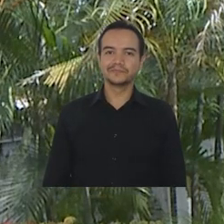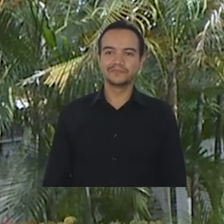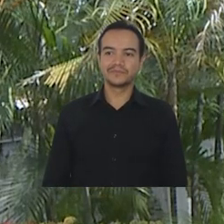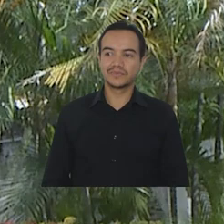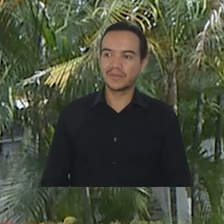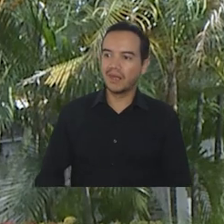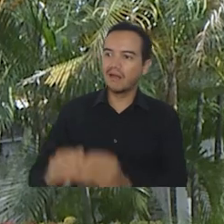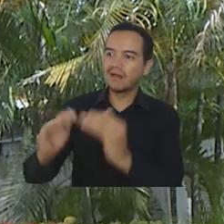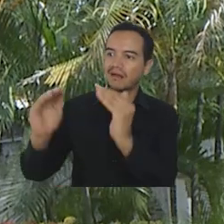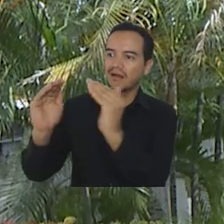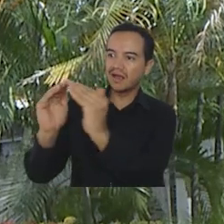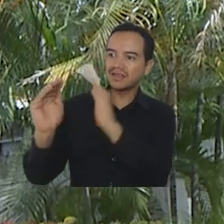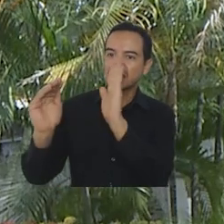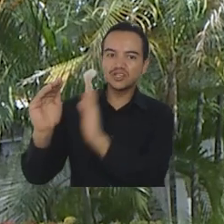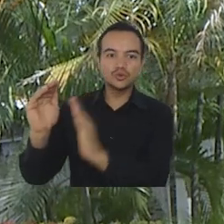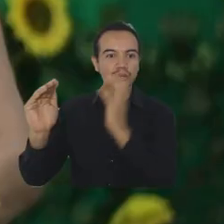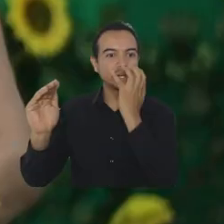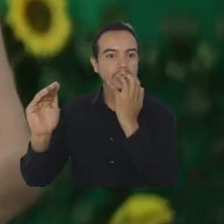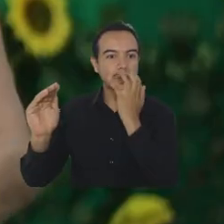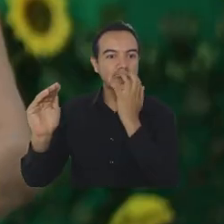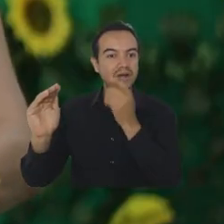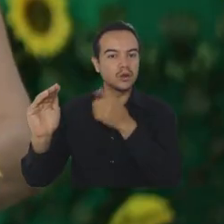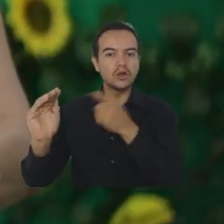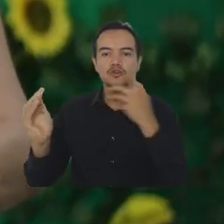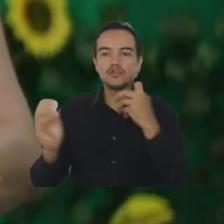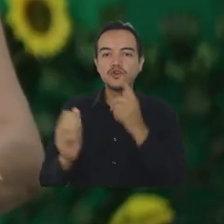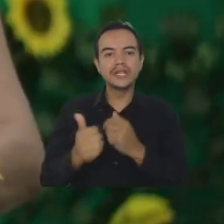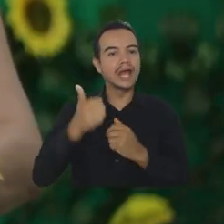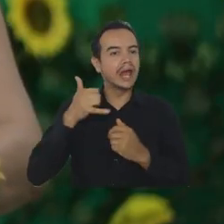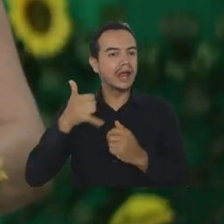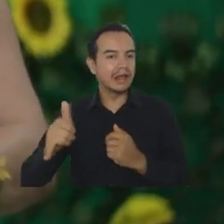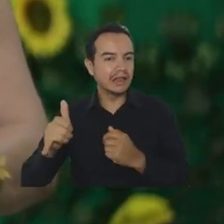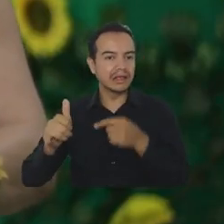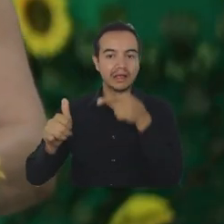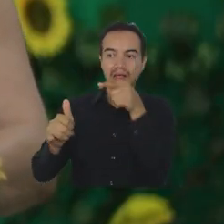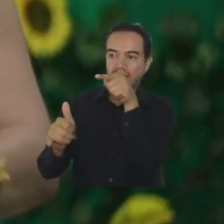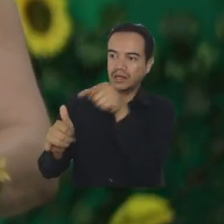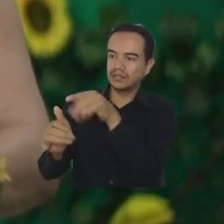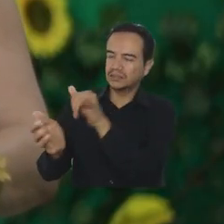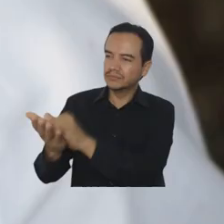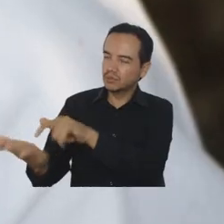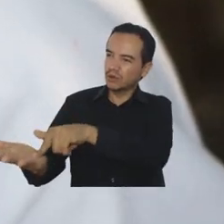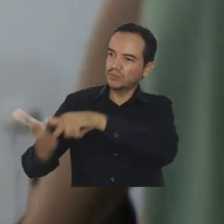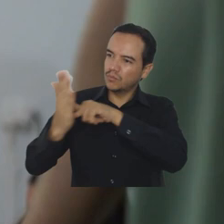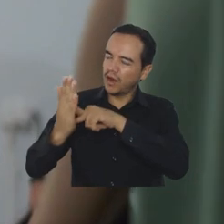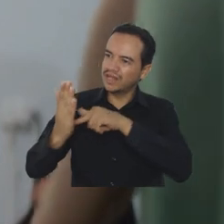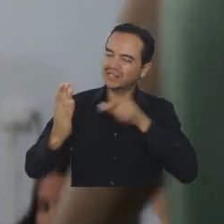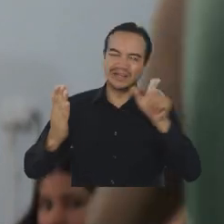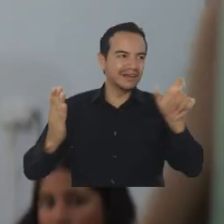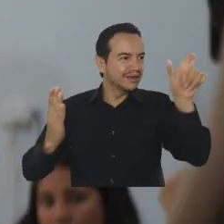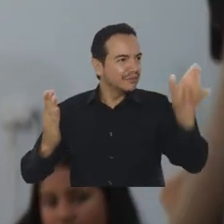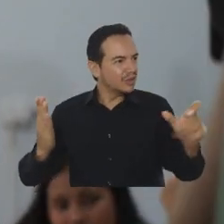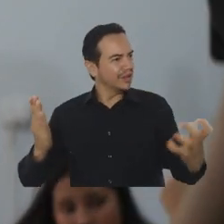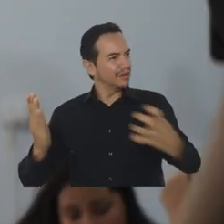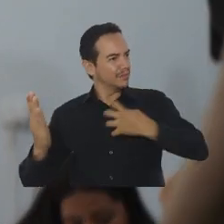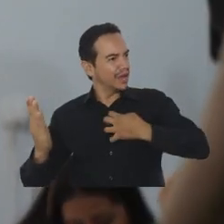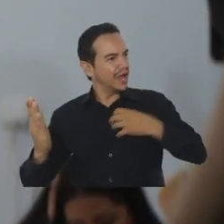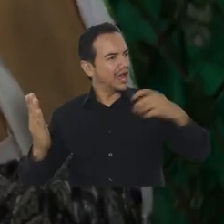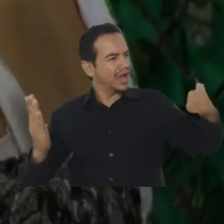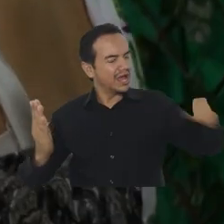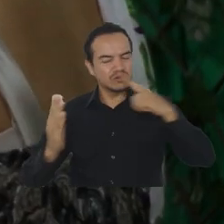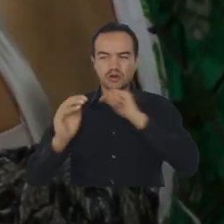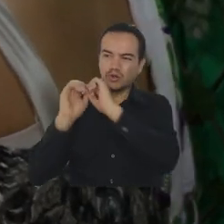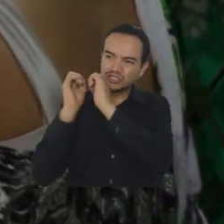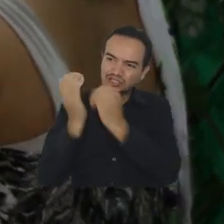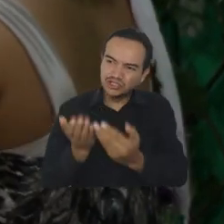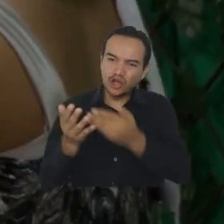Museo de Gabo en Aracataca fue el escenario elegido para recordar la literatura de nuestro premio Nobel en una jornada cultural